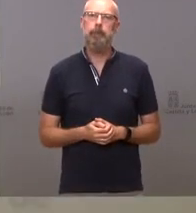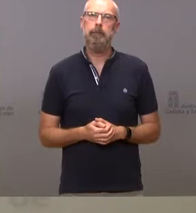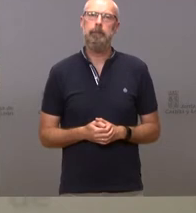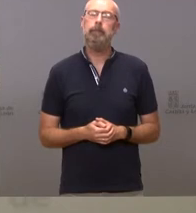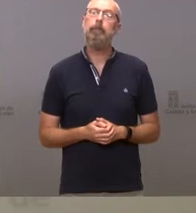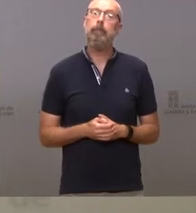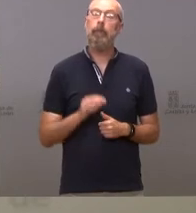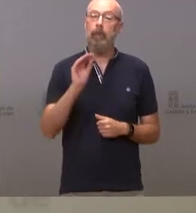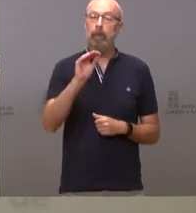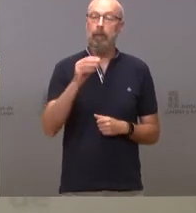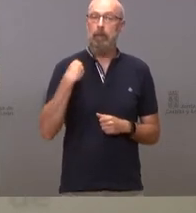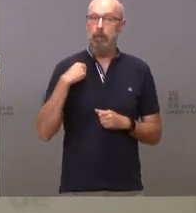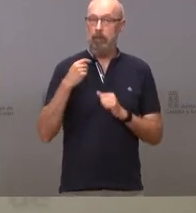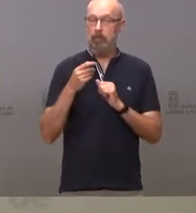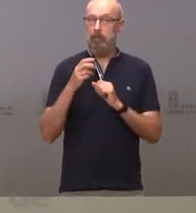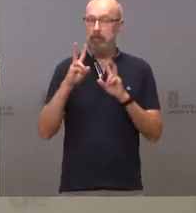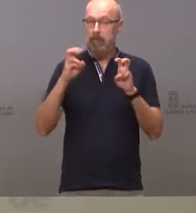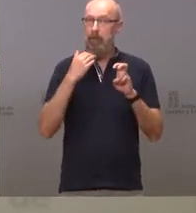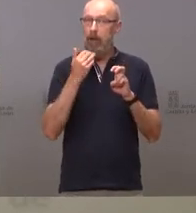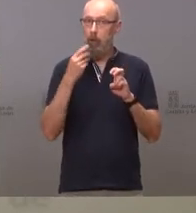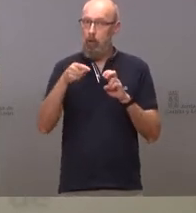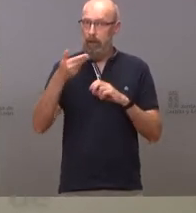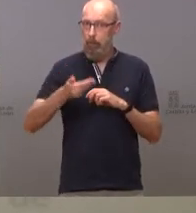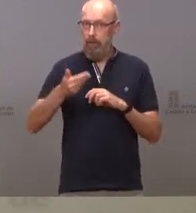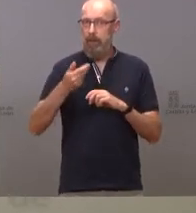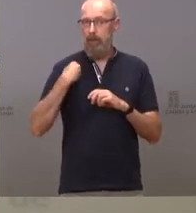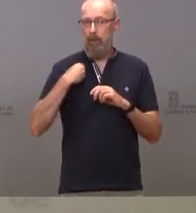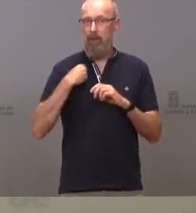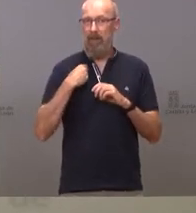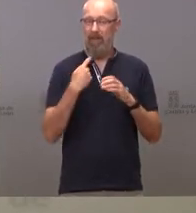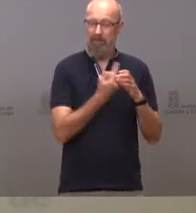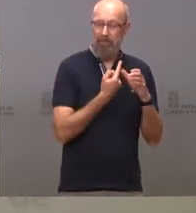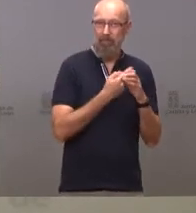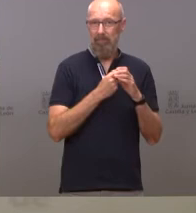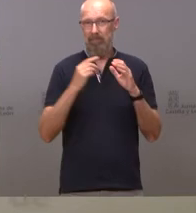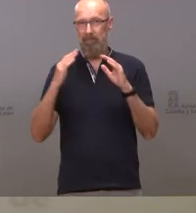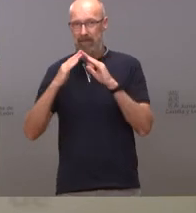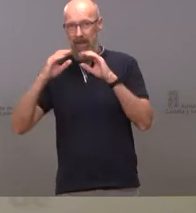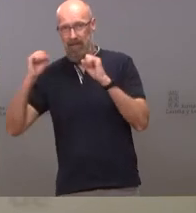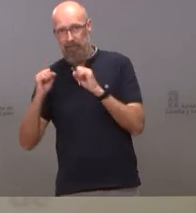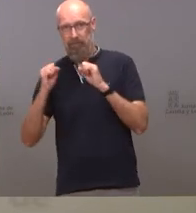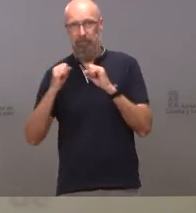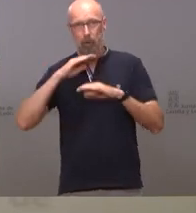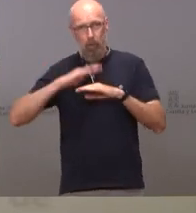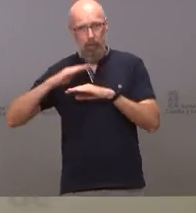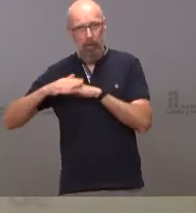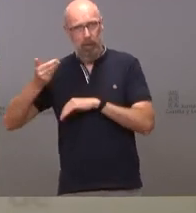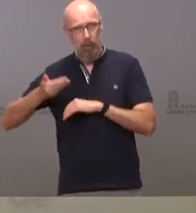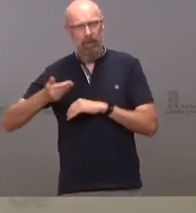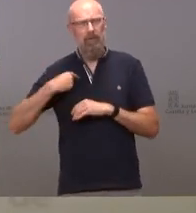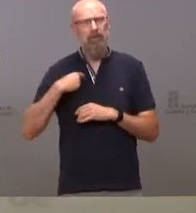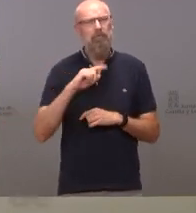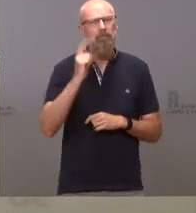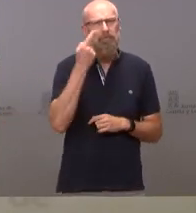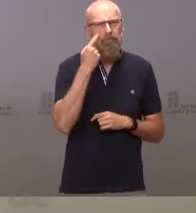¿Algún comentario sobre la importancia de que se cumplan aquí las cuarentenas? No sé si están detectando que se están incumpliendo más las cuarentenas, si